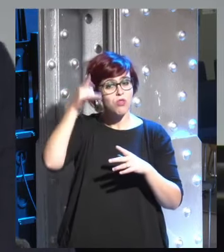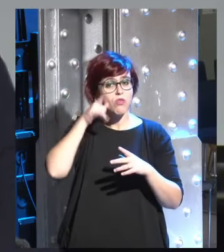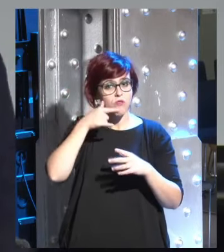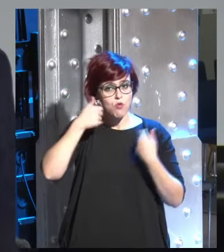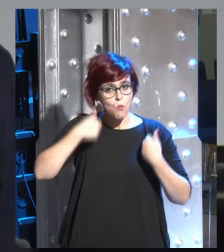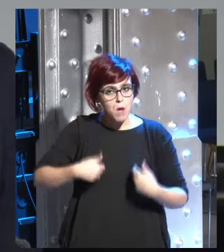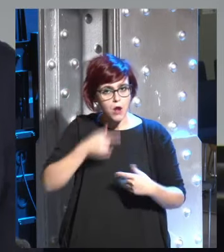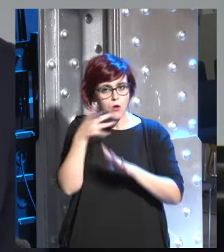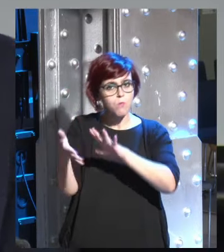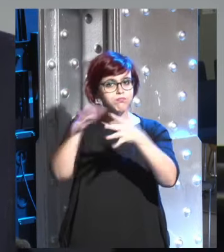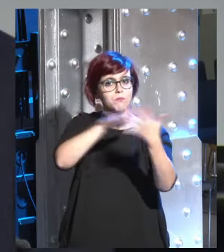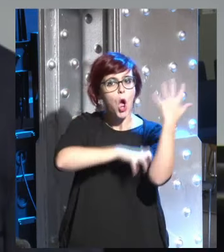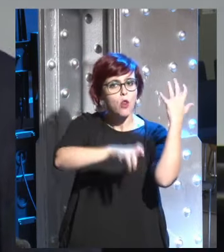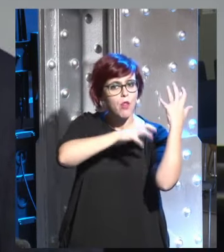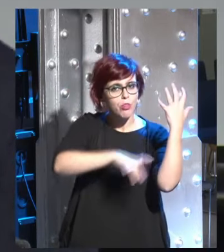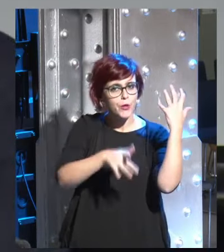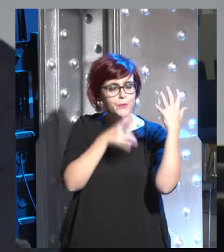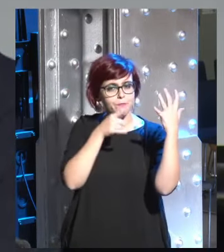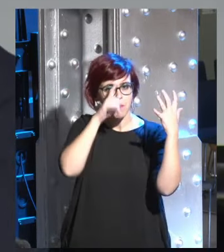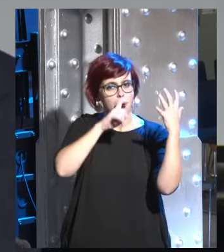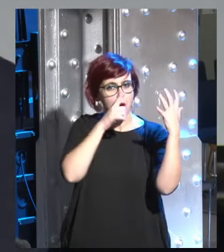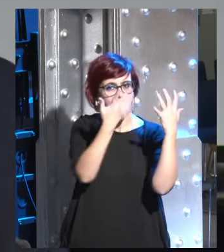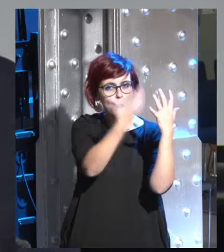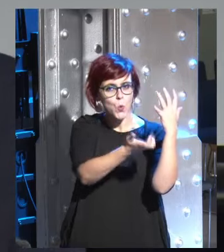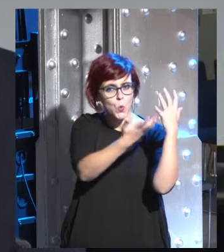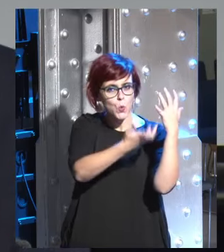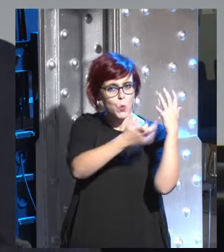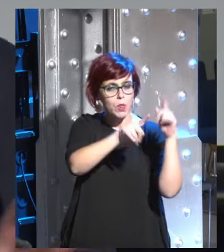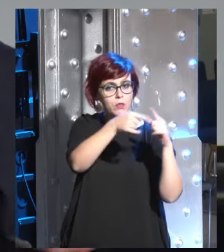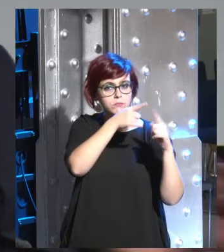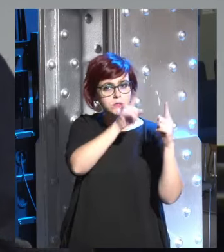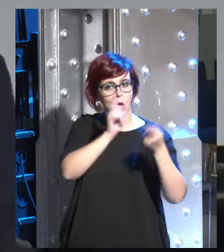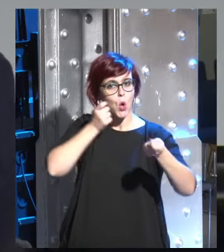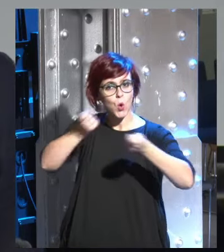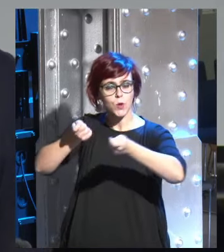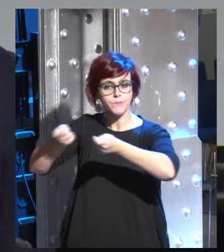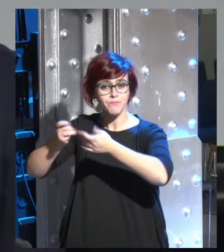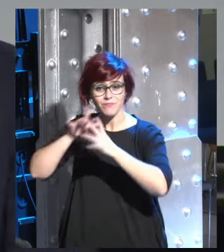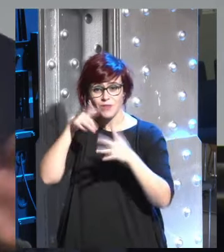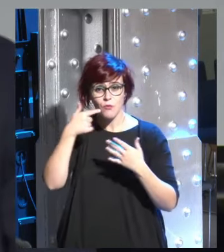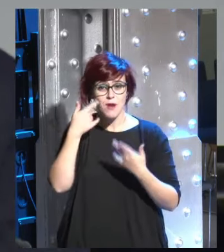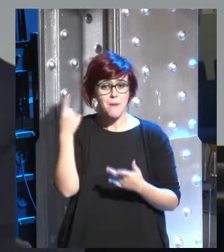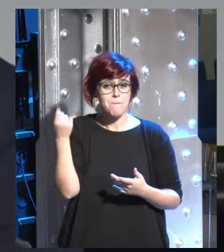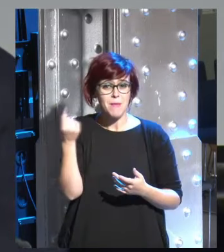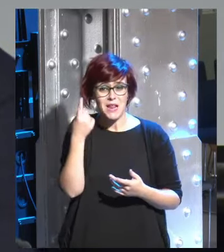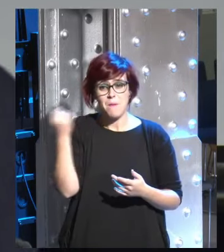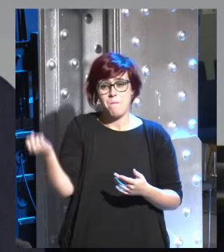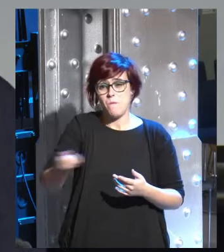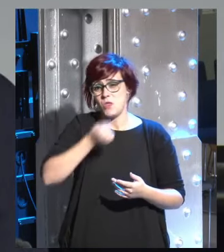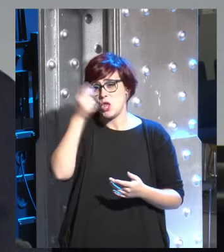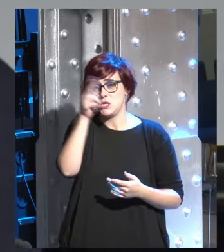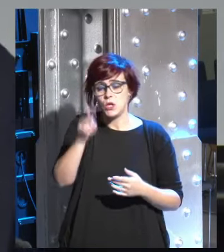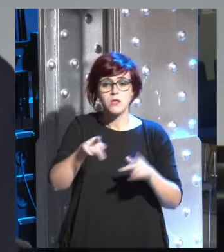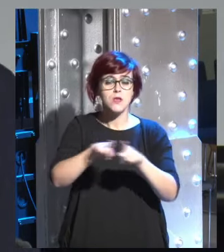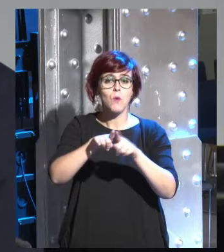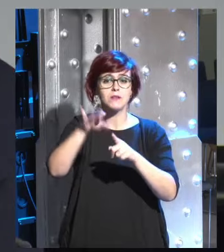pero algunos expertos piensan que es posible y actualmente se están invirtiendo miles de millones de dólares en sitios